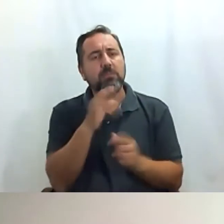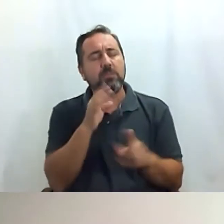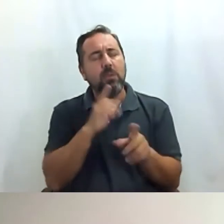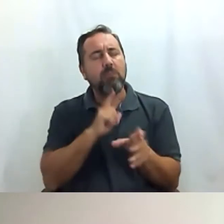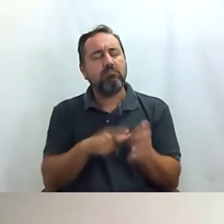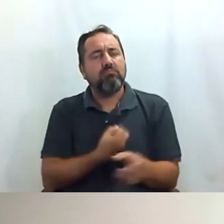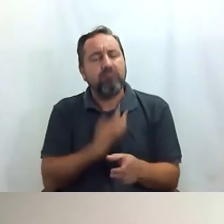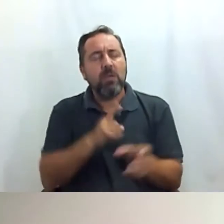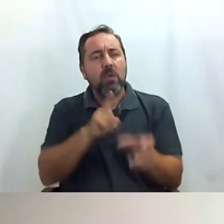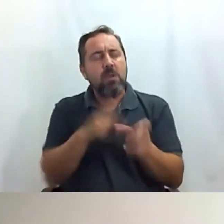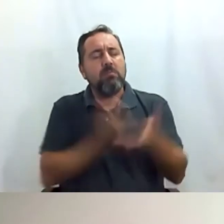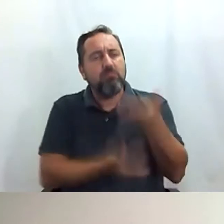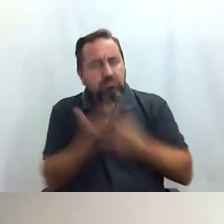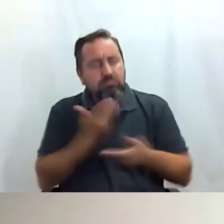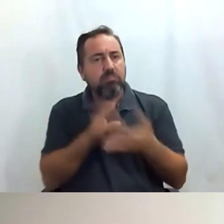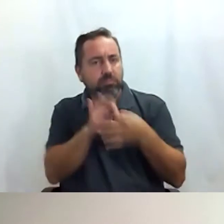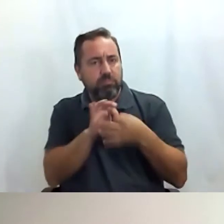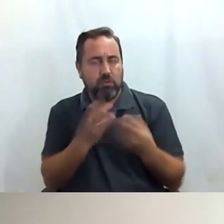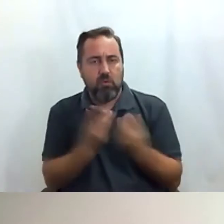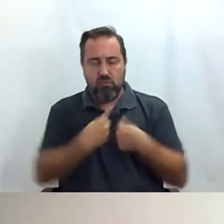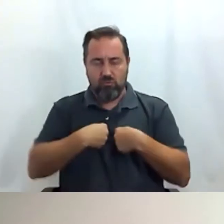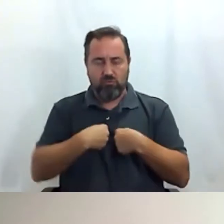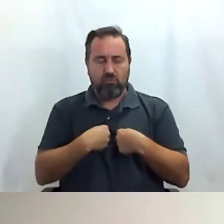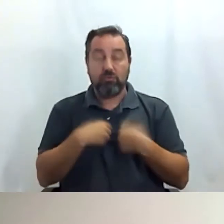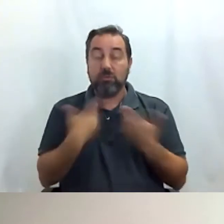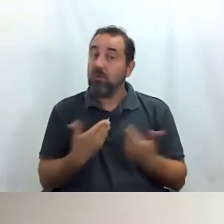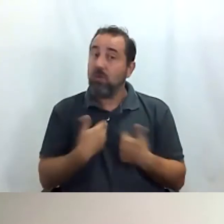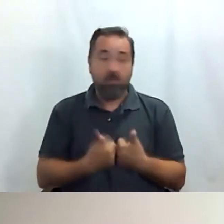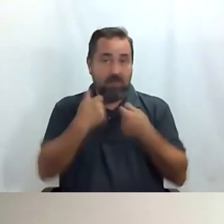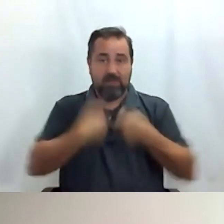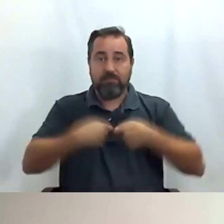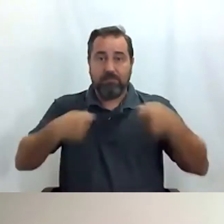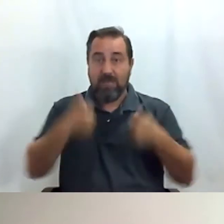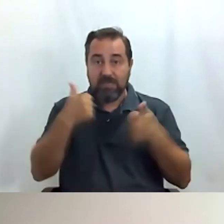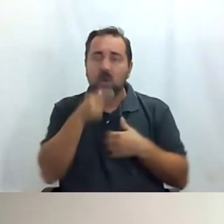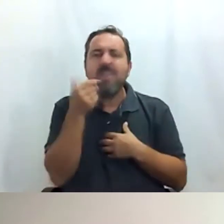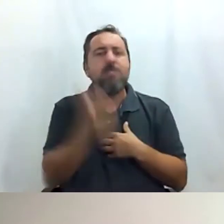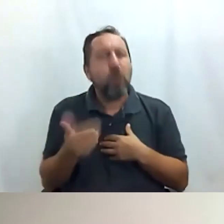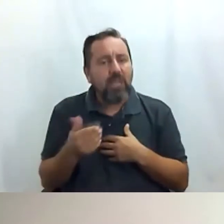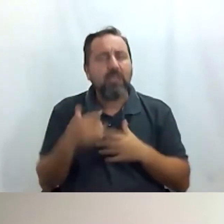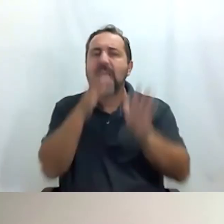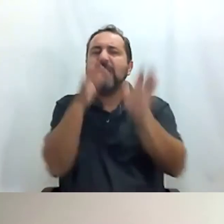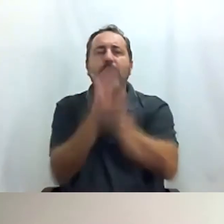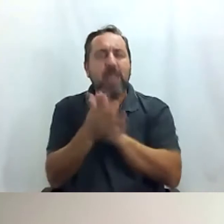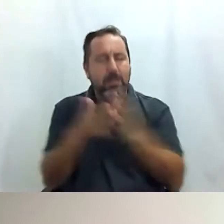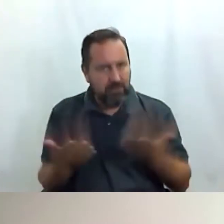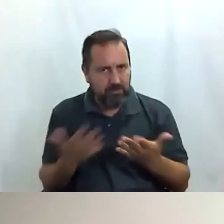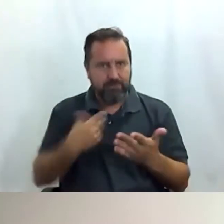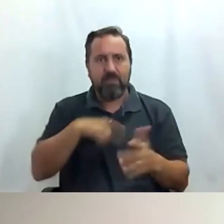su involucración con nosotros para poder hacerlo. Así que yo ya no quiero extenderme más porque lo importante es que os expliquemos cuál es esa